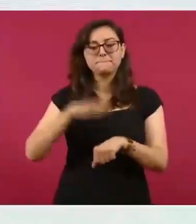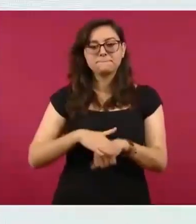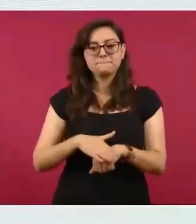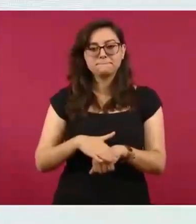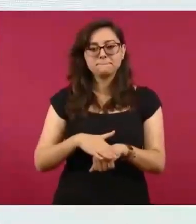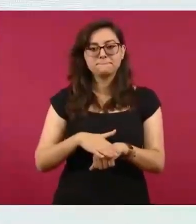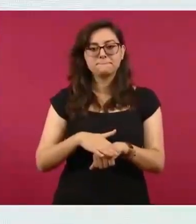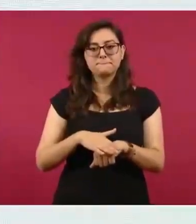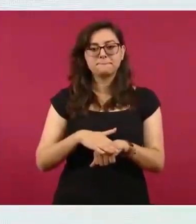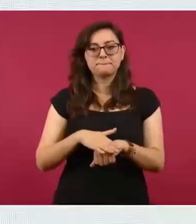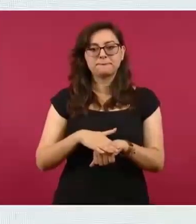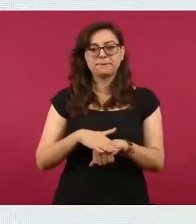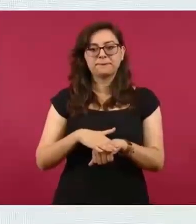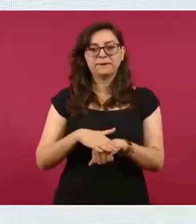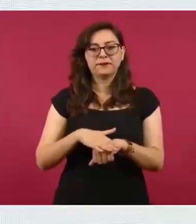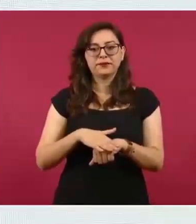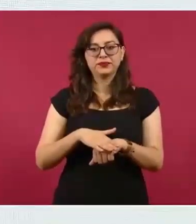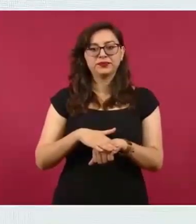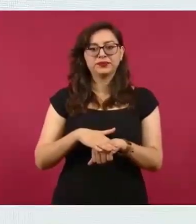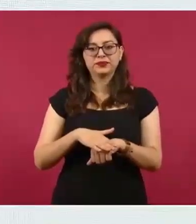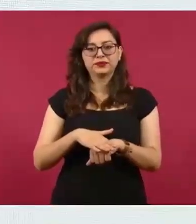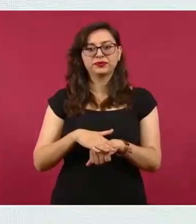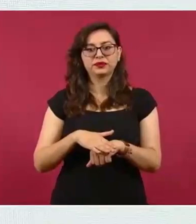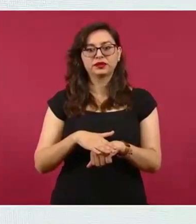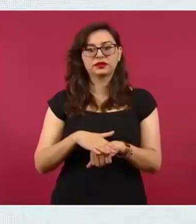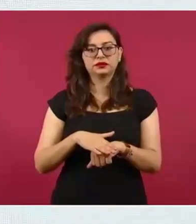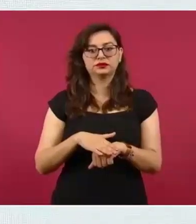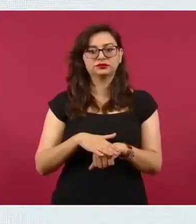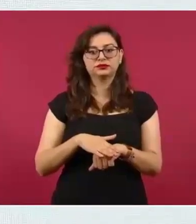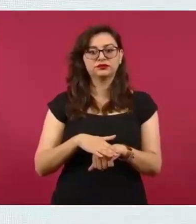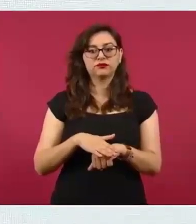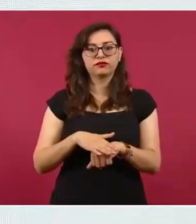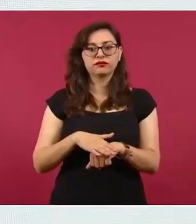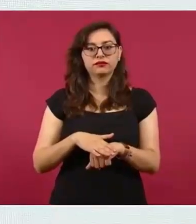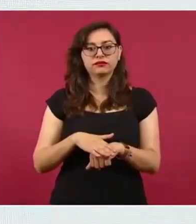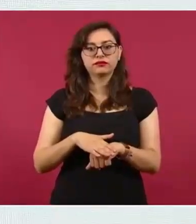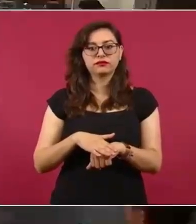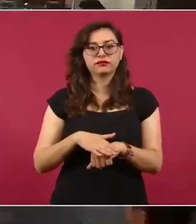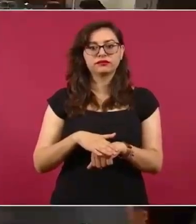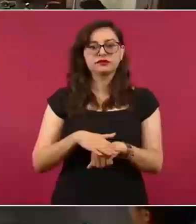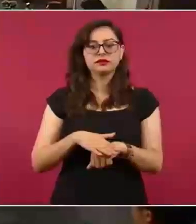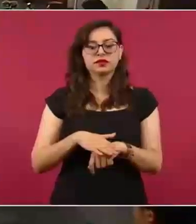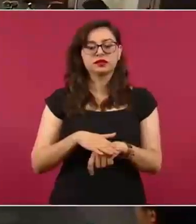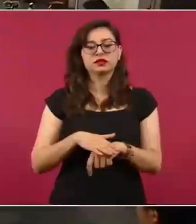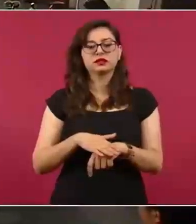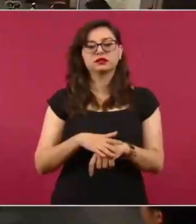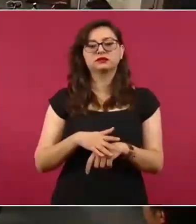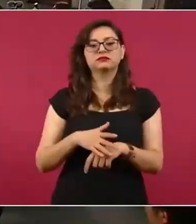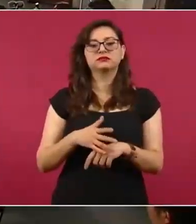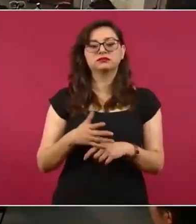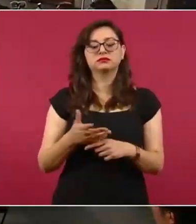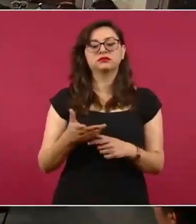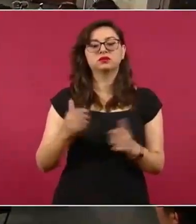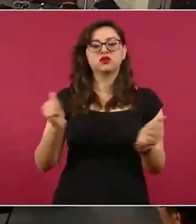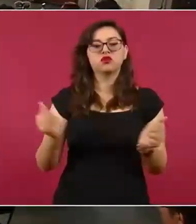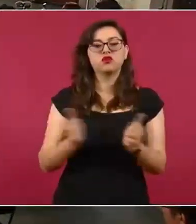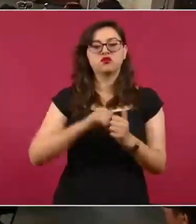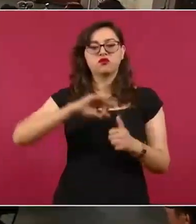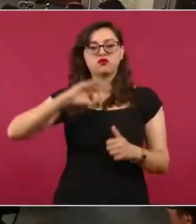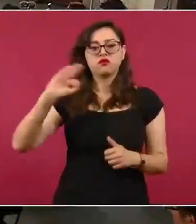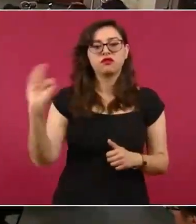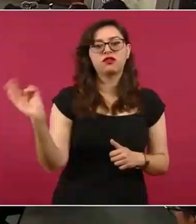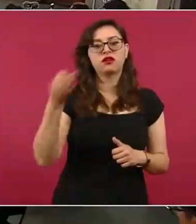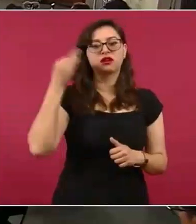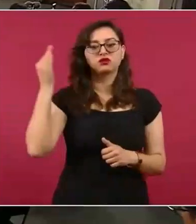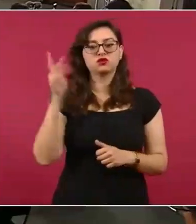en México, les piden gente para el 17 de la actual, para que asistan a la Confederación Nacional de